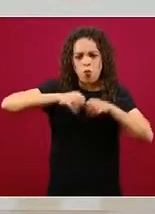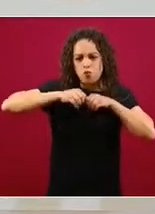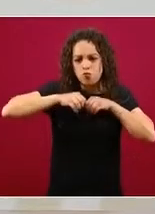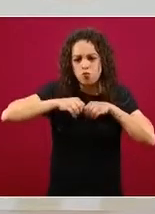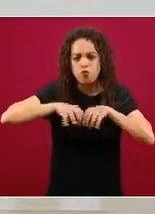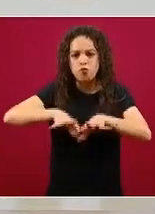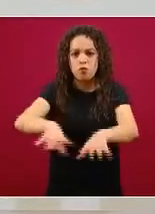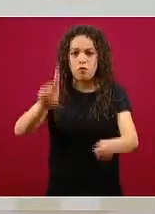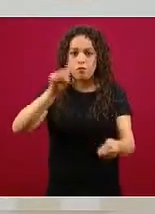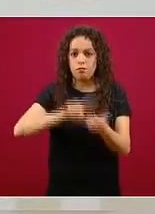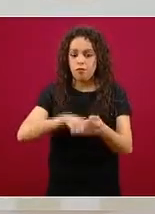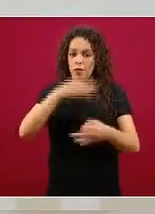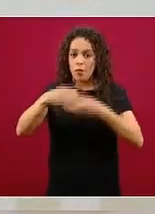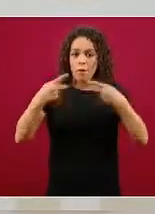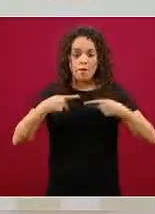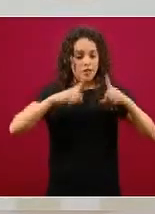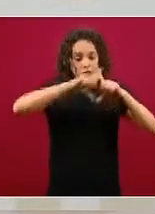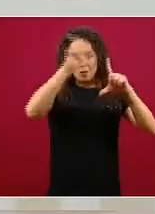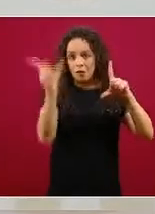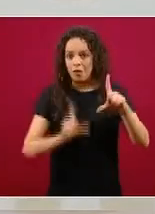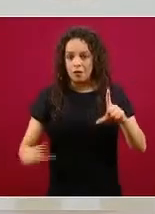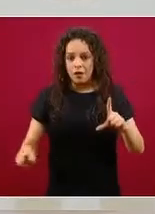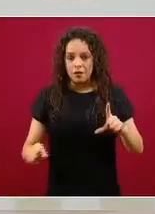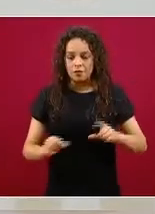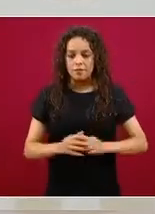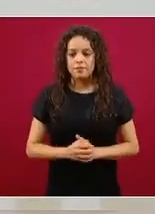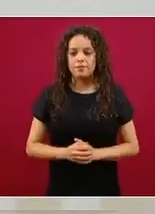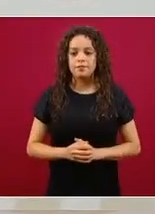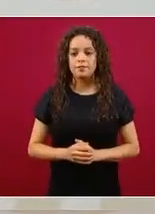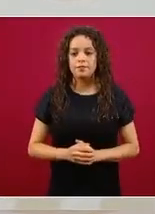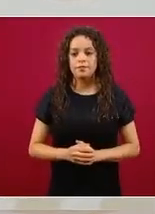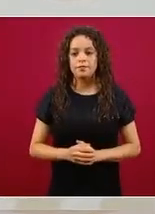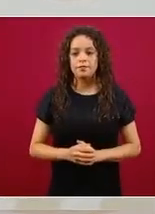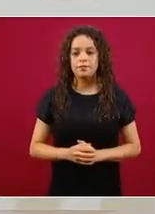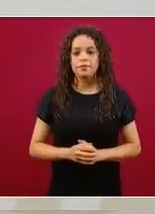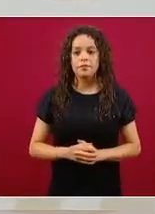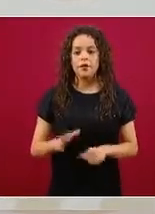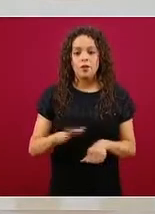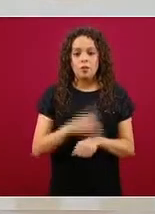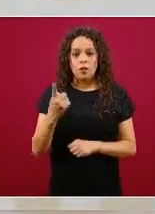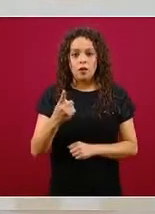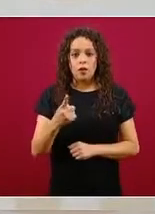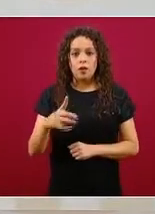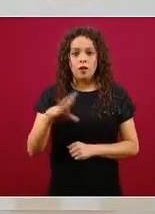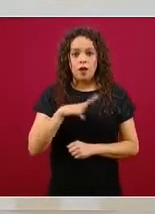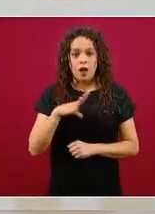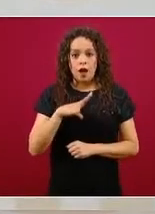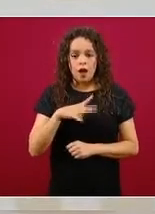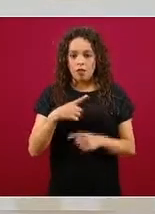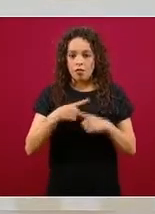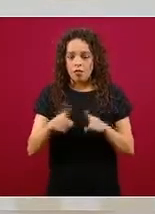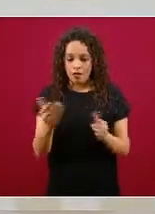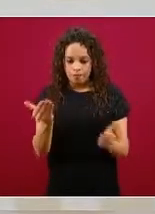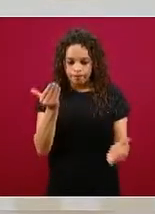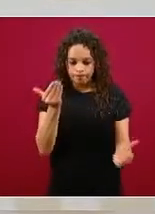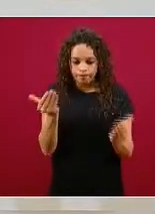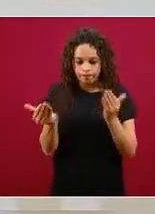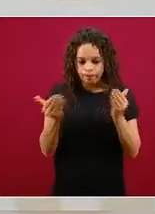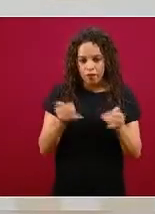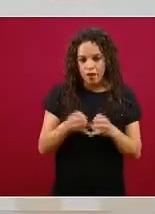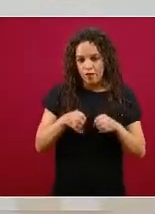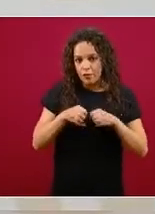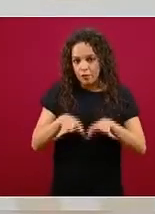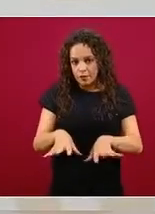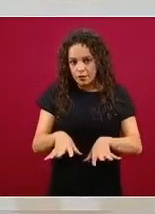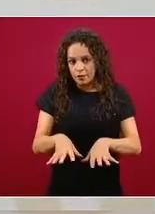la población cuando existen matices necesarios de la información. La expectativa pública